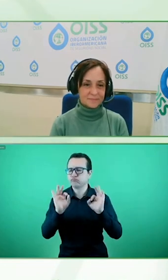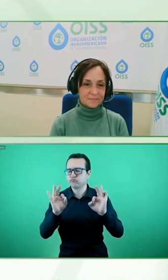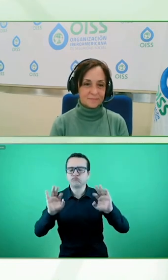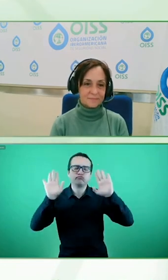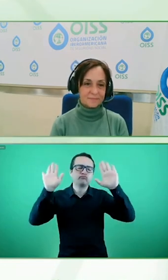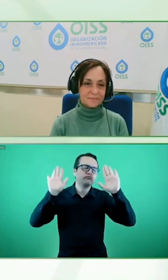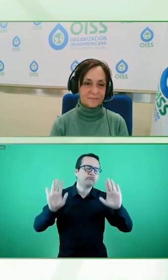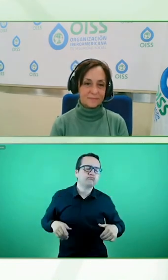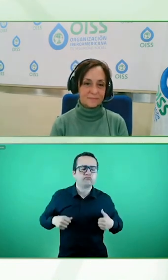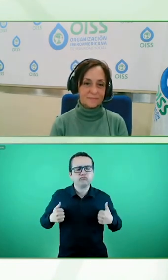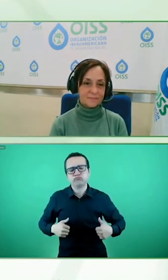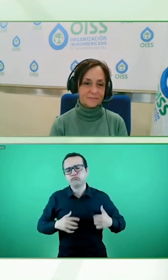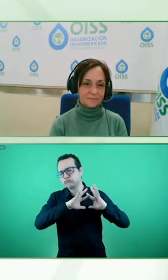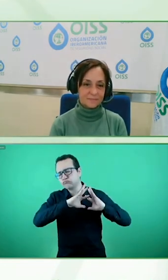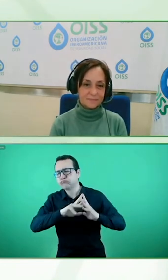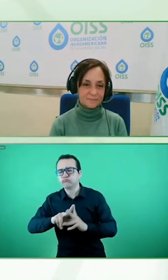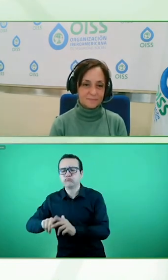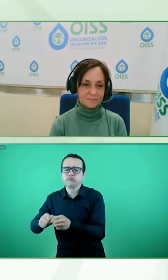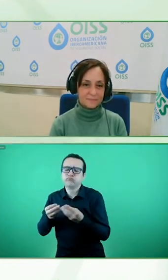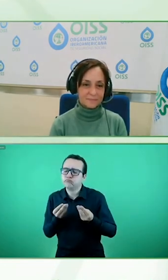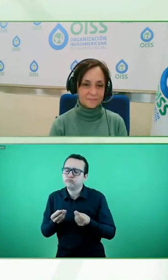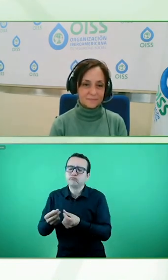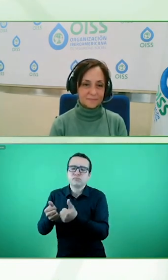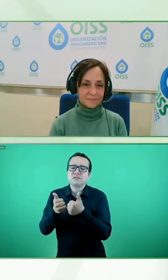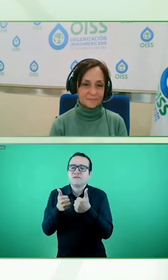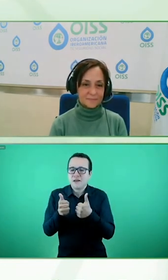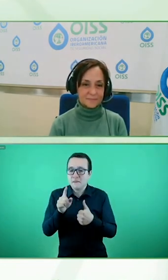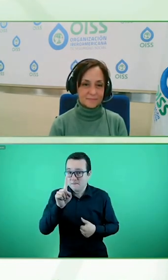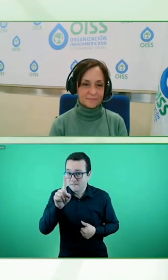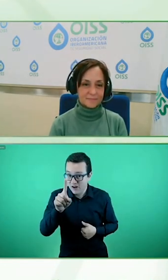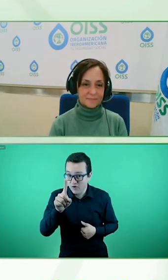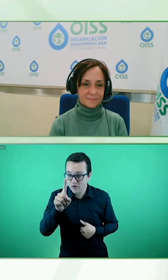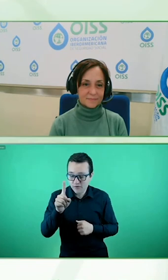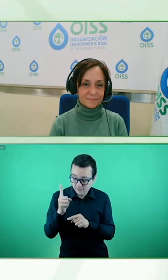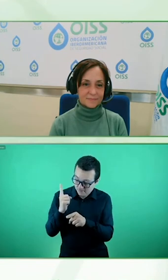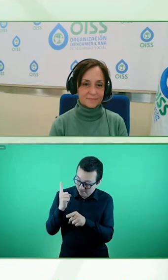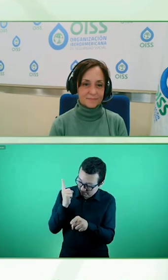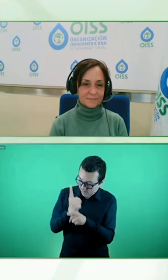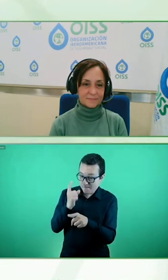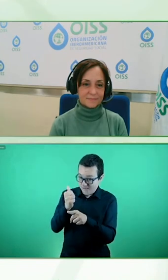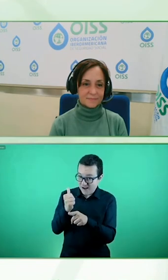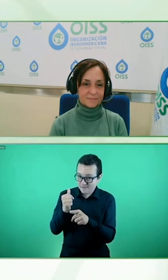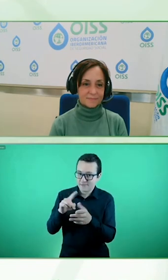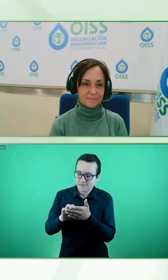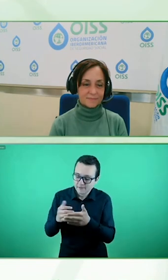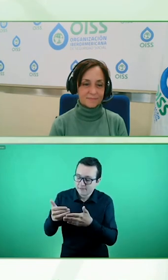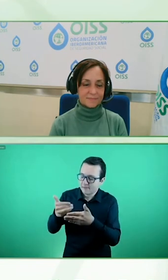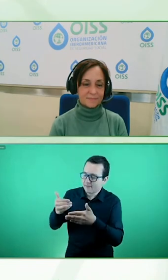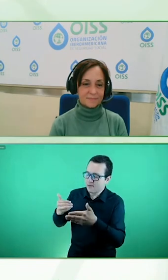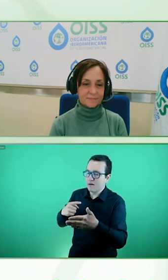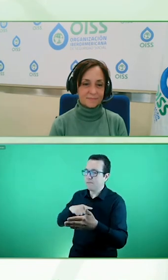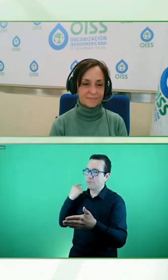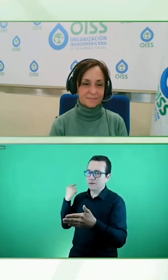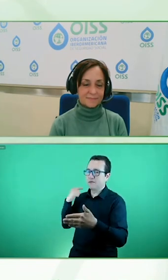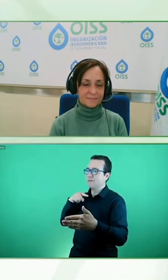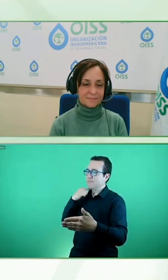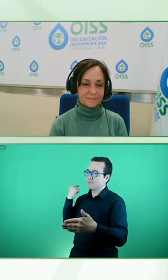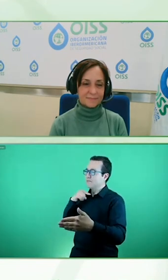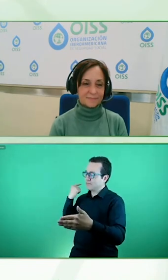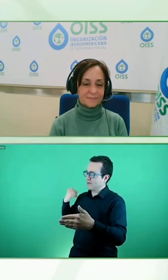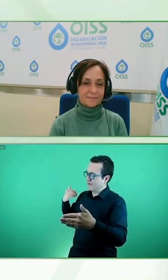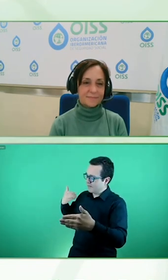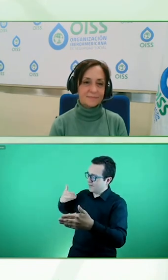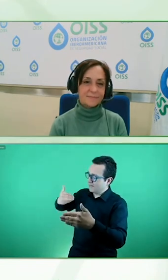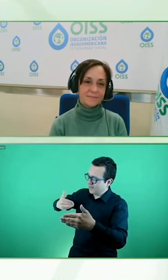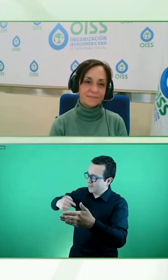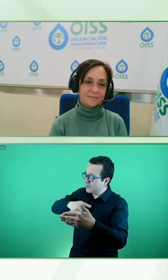sabemos que por cada intento hay exitoso hay una serie de intentos no exitosos entonces lo que tú quieras compartir